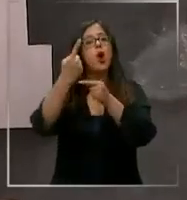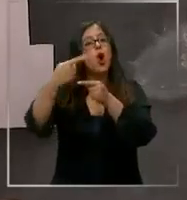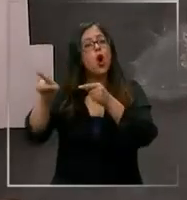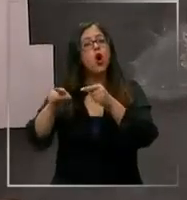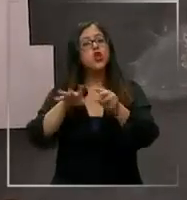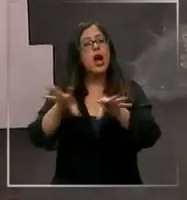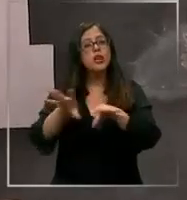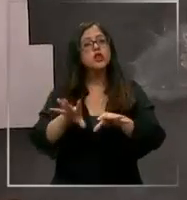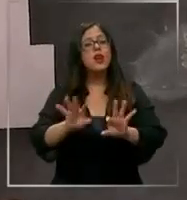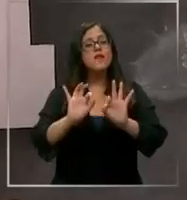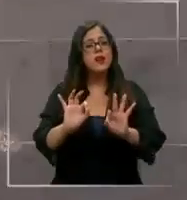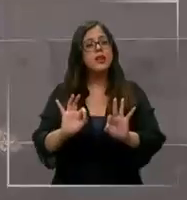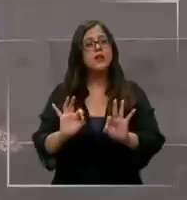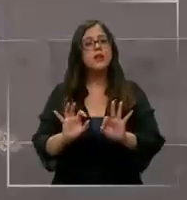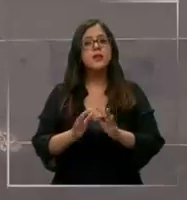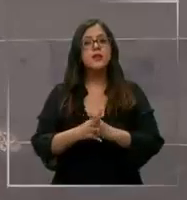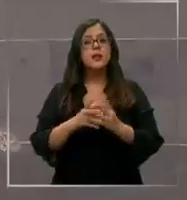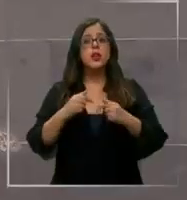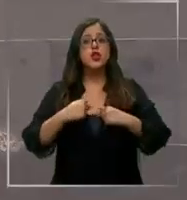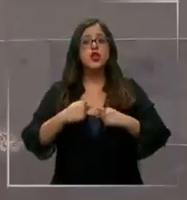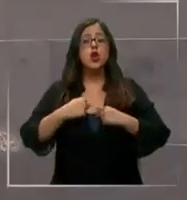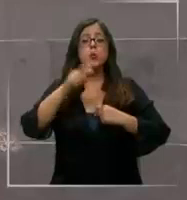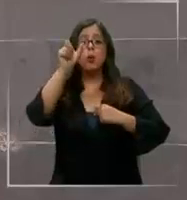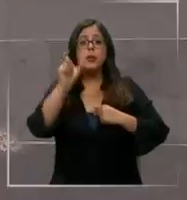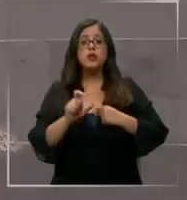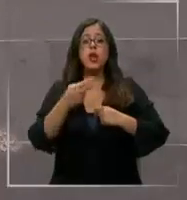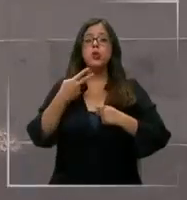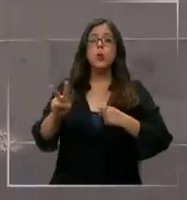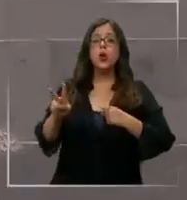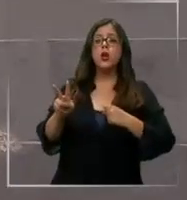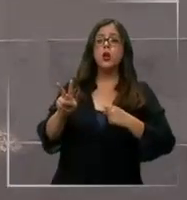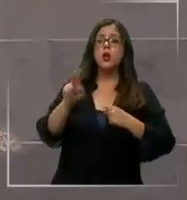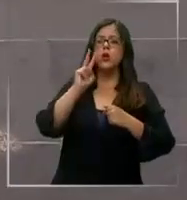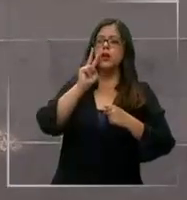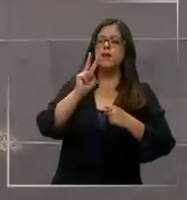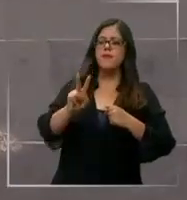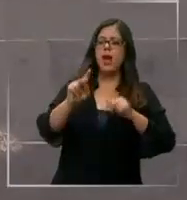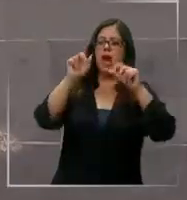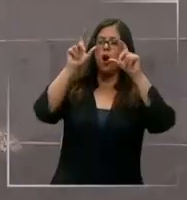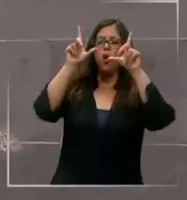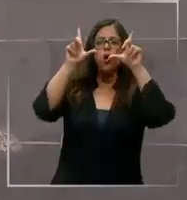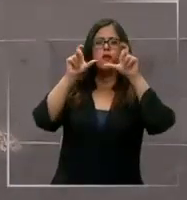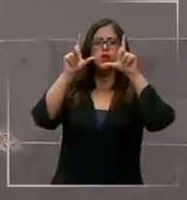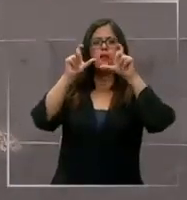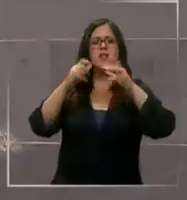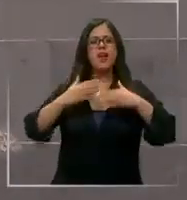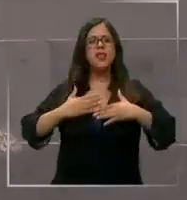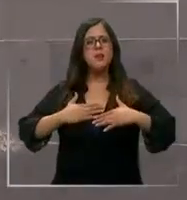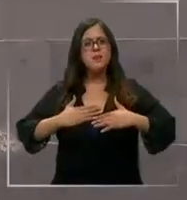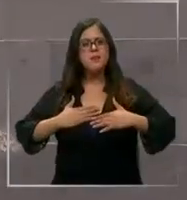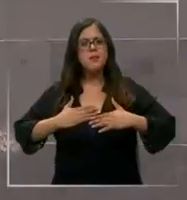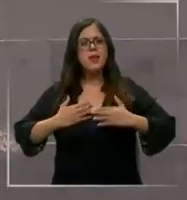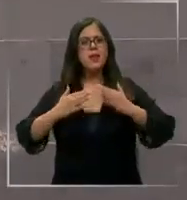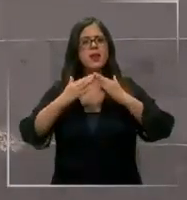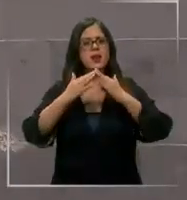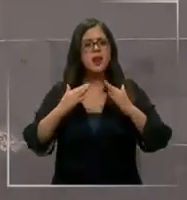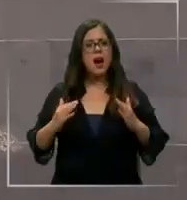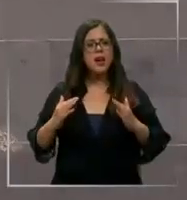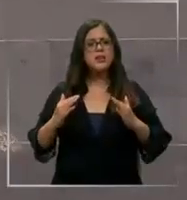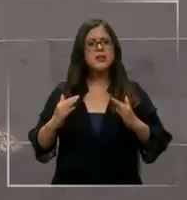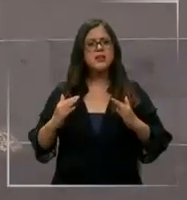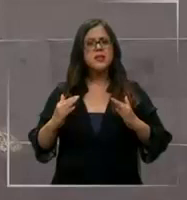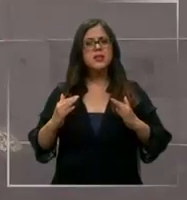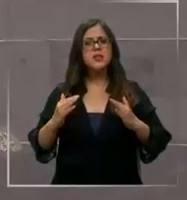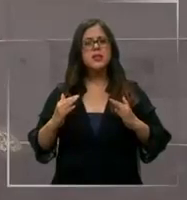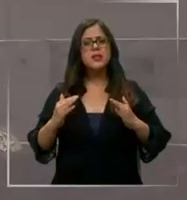acción más efectiva. Yo como propietario veo que están ocupando fotografías de mi propiedad, ¿cierto? Y yo no la tengo